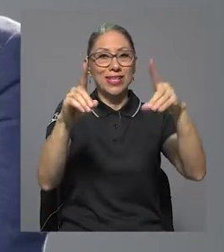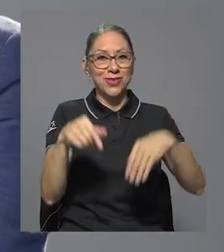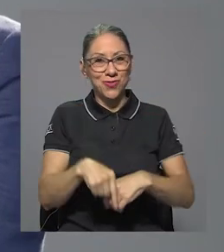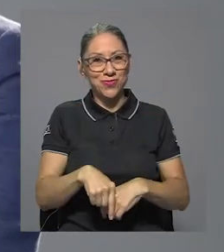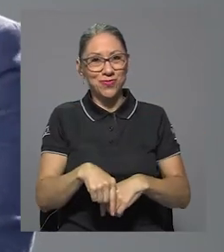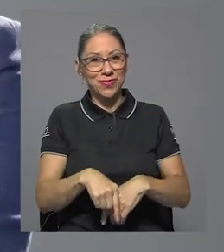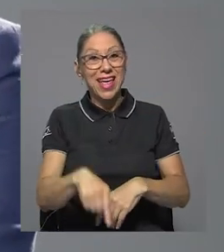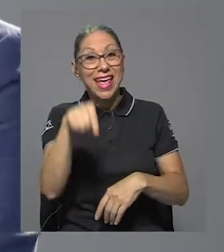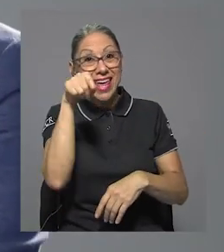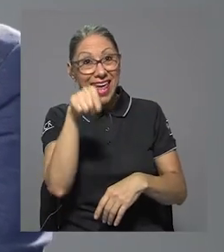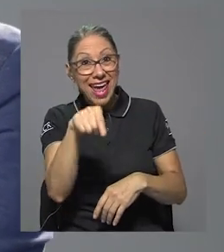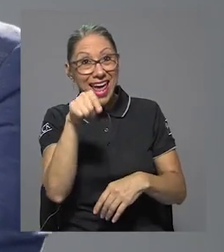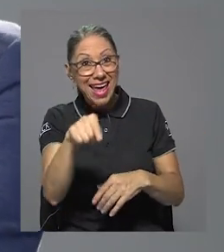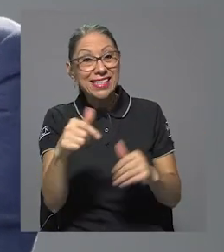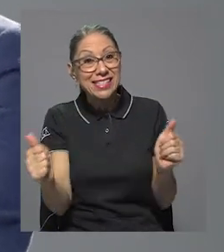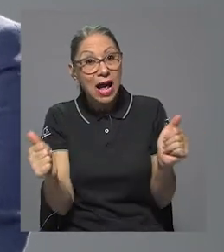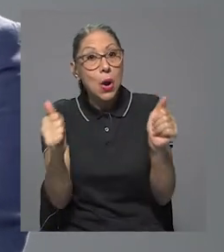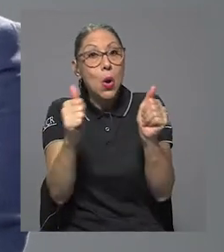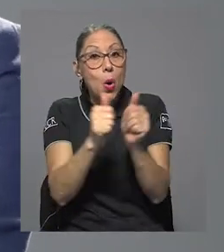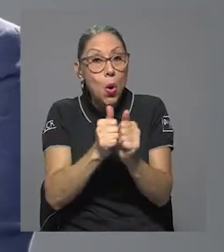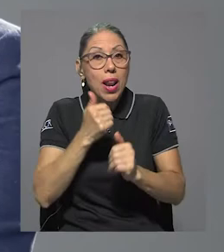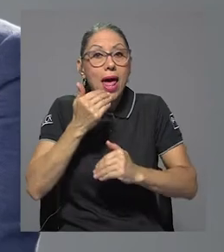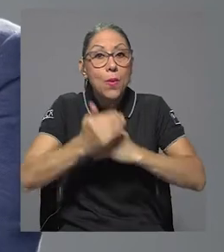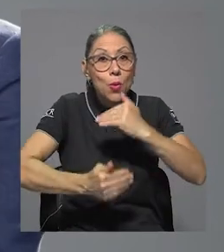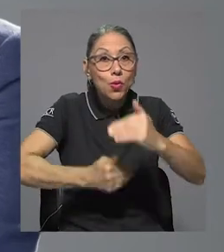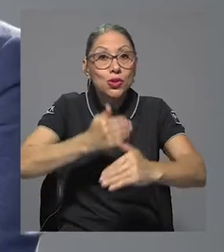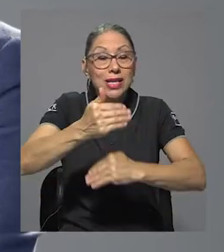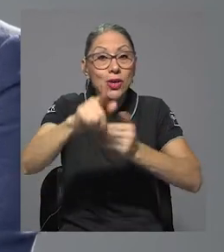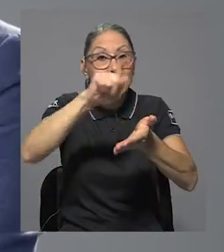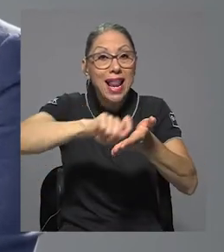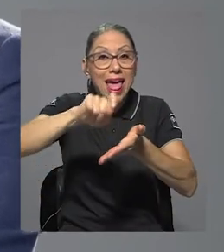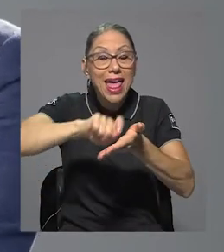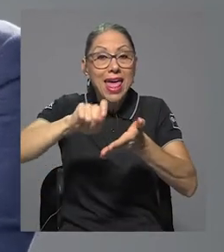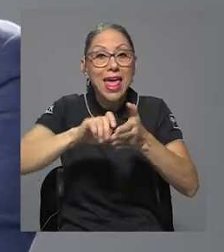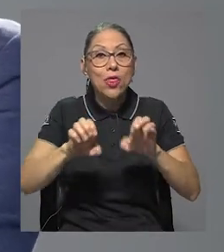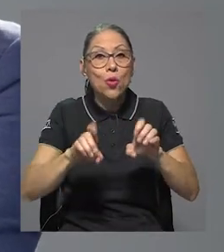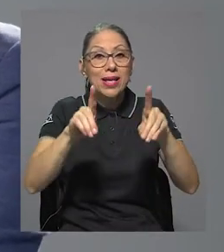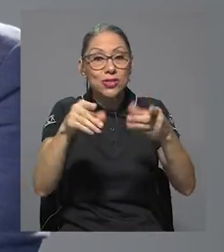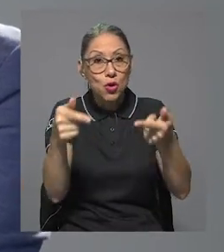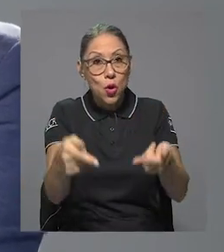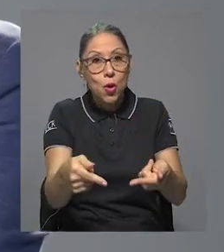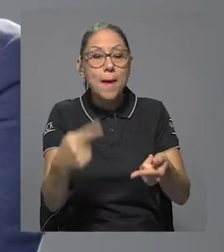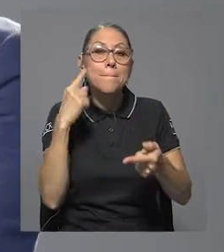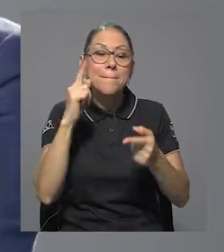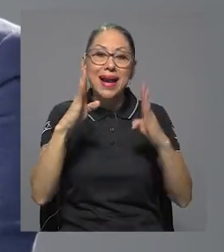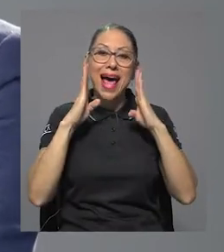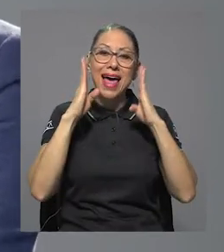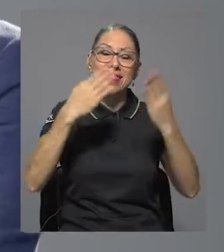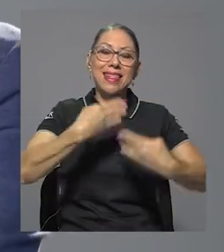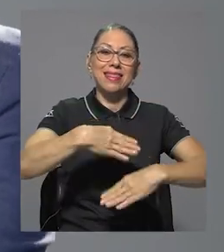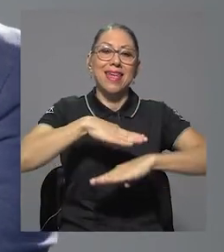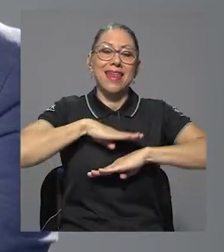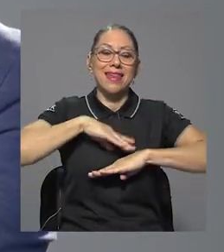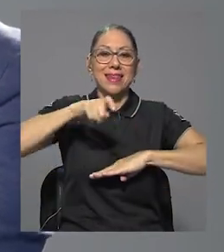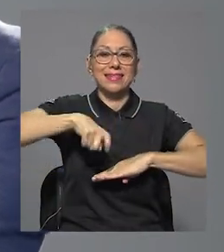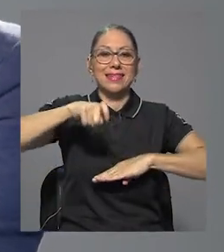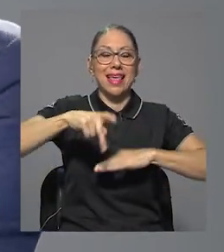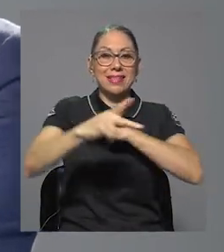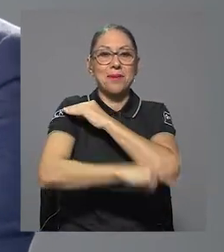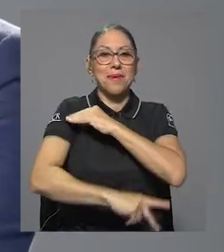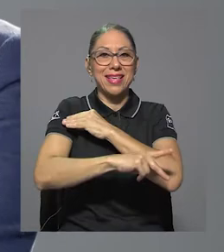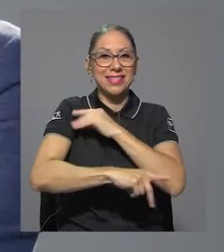acompañando esa evolución de la educación primaria para atender las necesidades país durante ese periodo del 40 al 70.